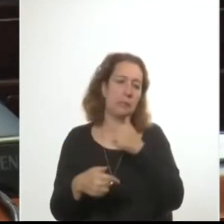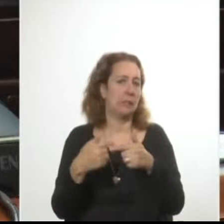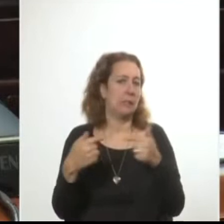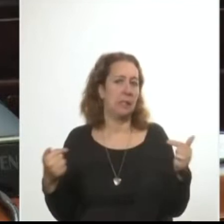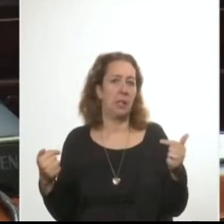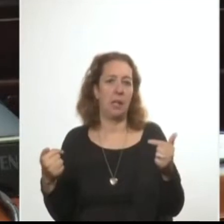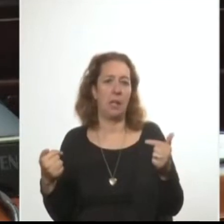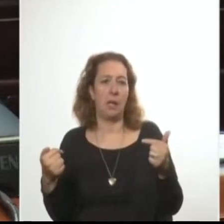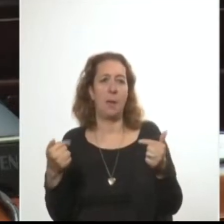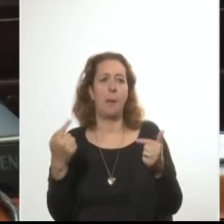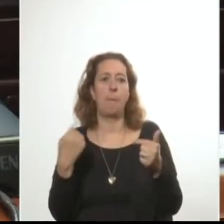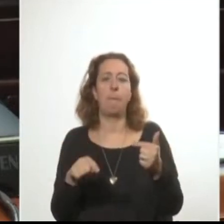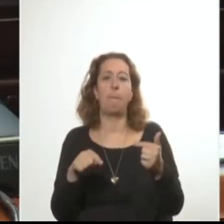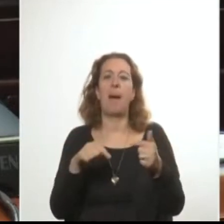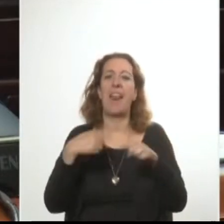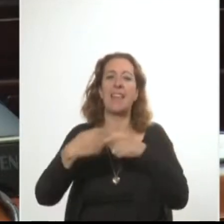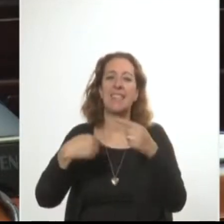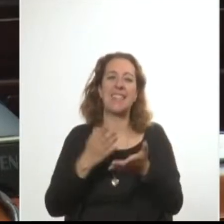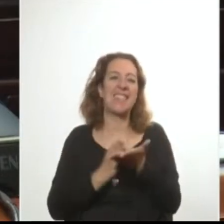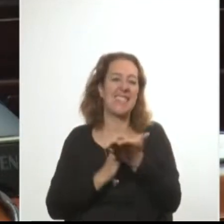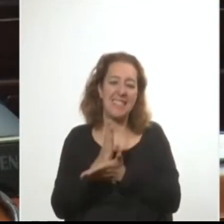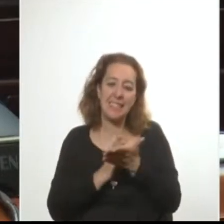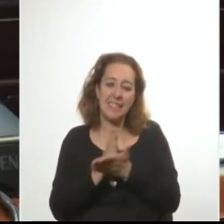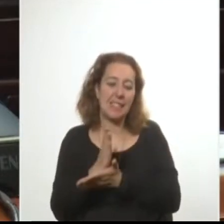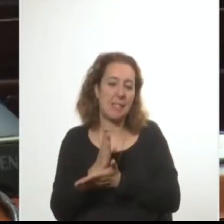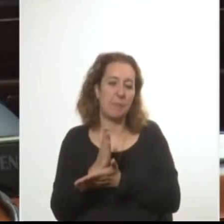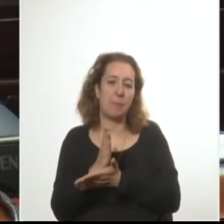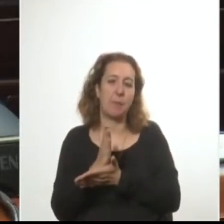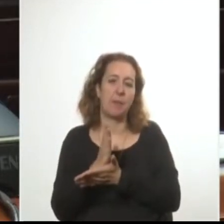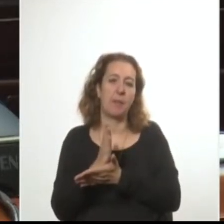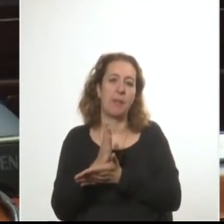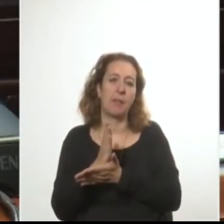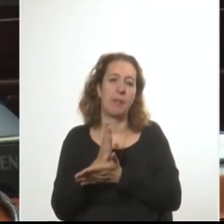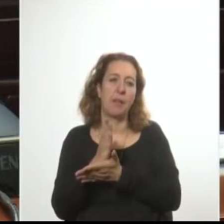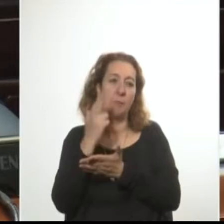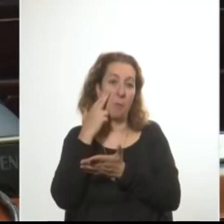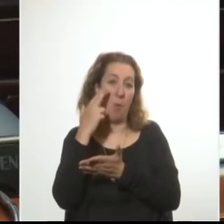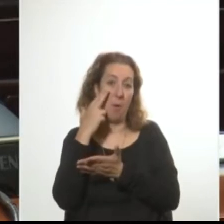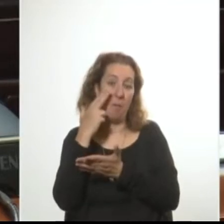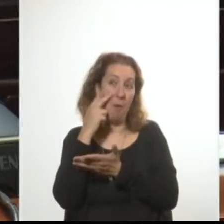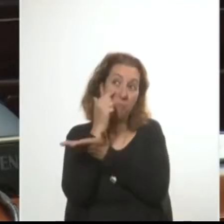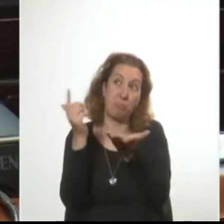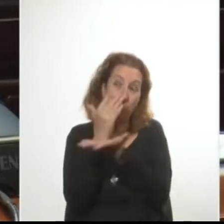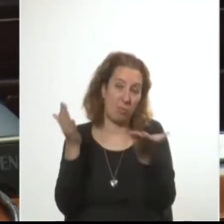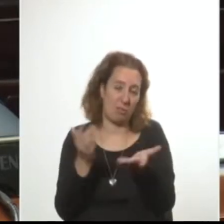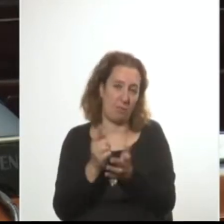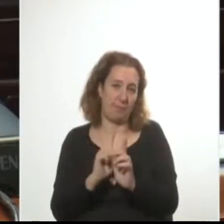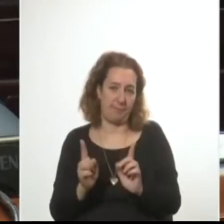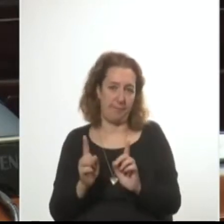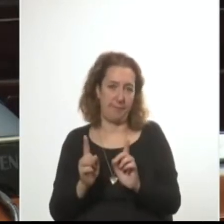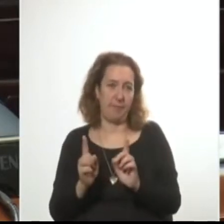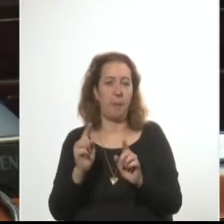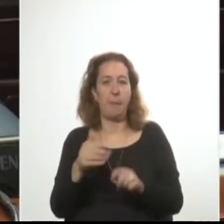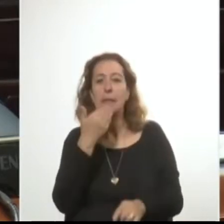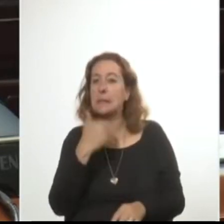para mantener encendido siempre el fuego que ardió hace medio siglo. Y para comprender